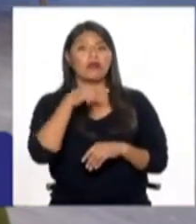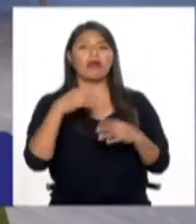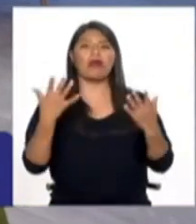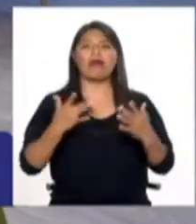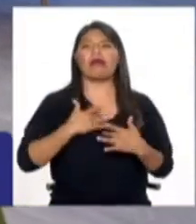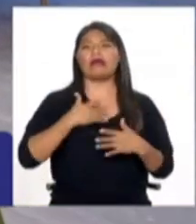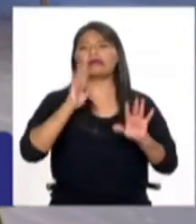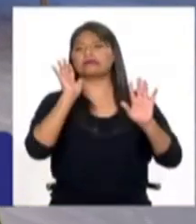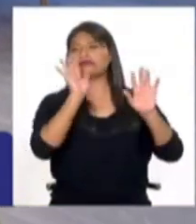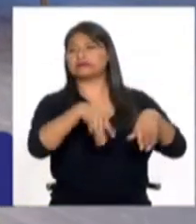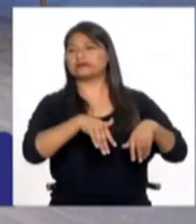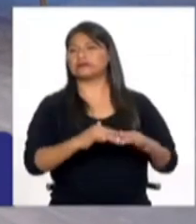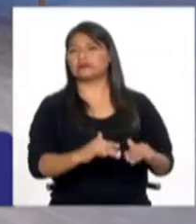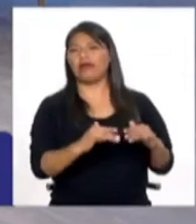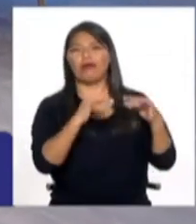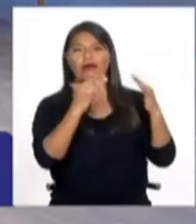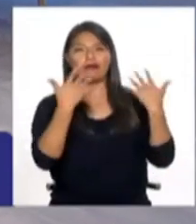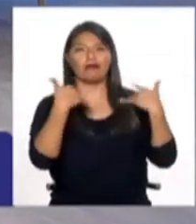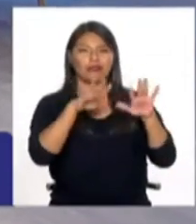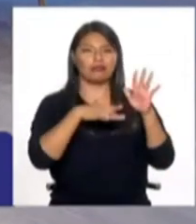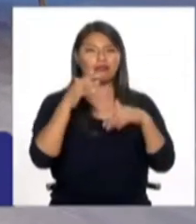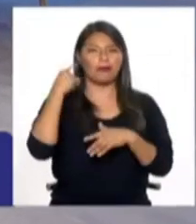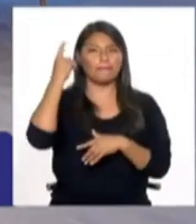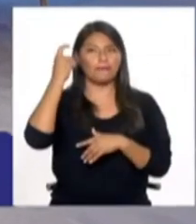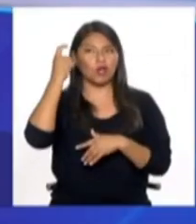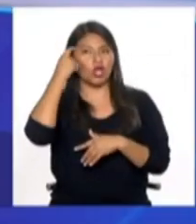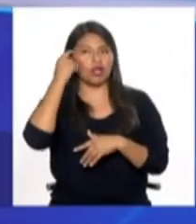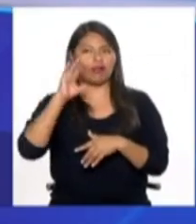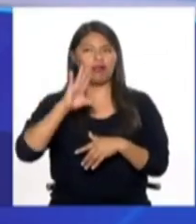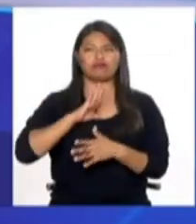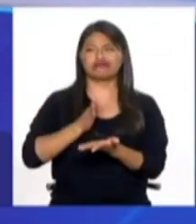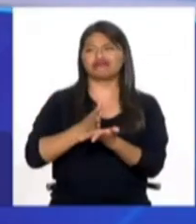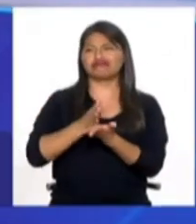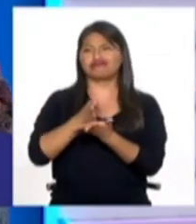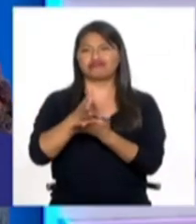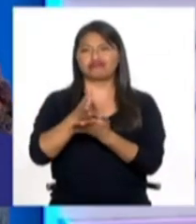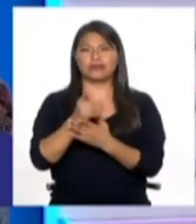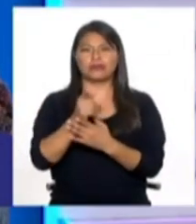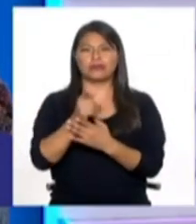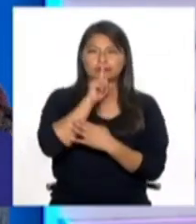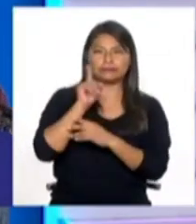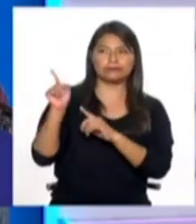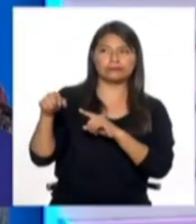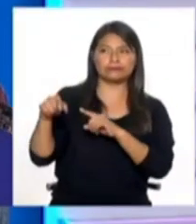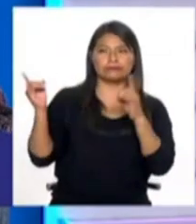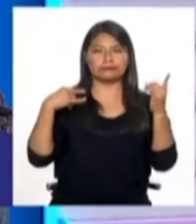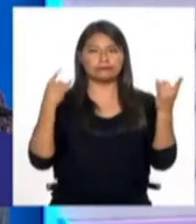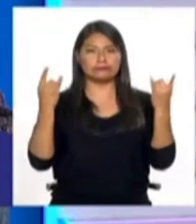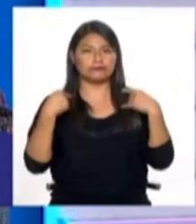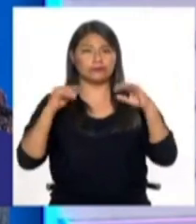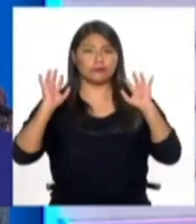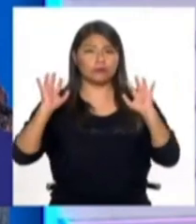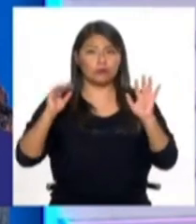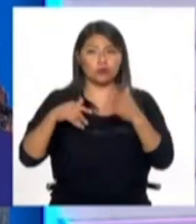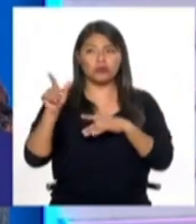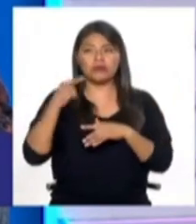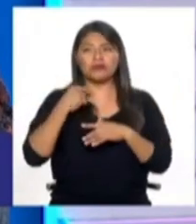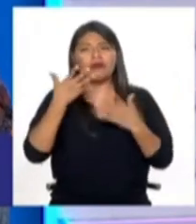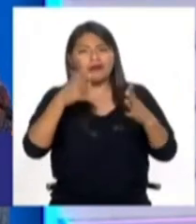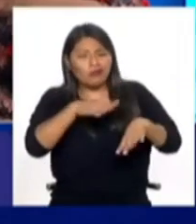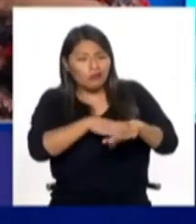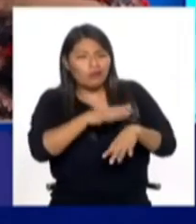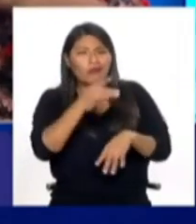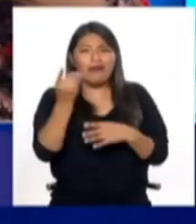exageradamente políticamente correctos, ya no nos podemos ni reír de nosotros mismos. Alguien nos podría decir así,